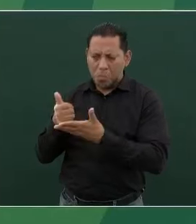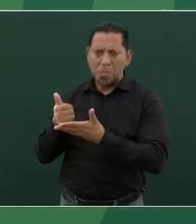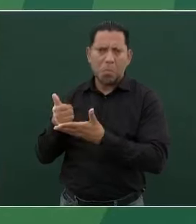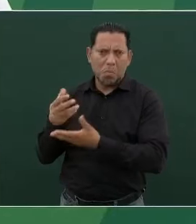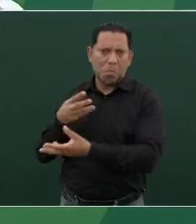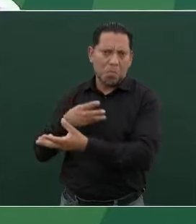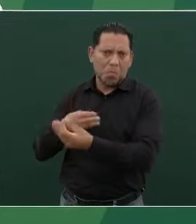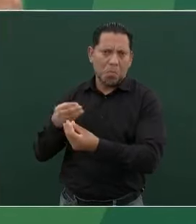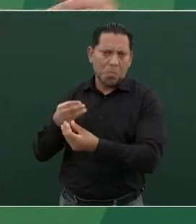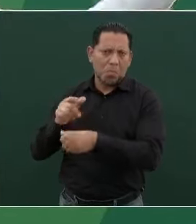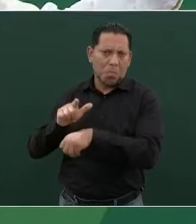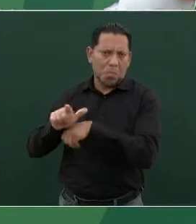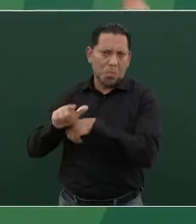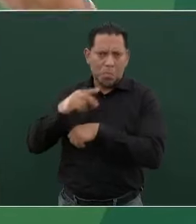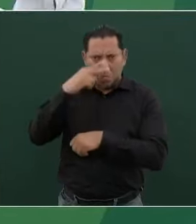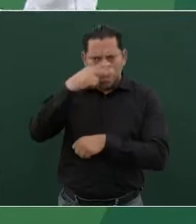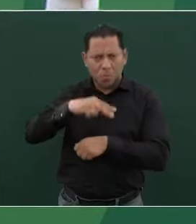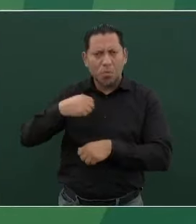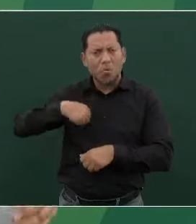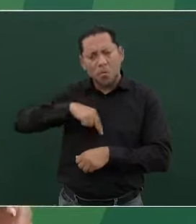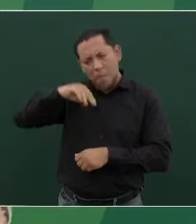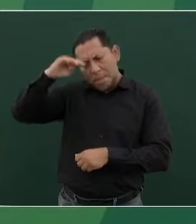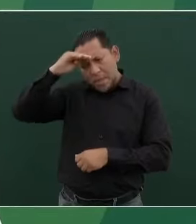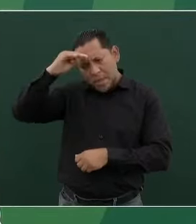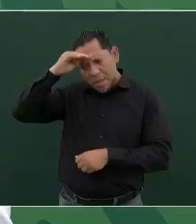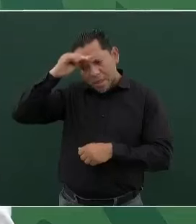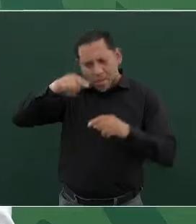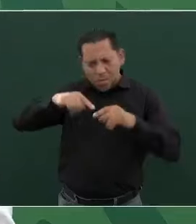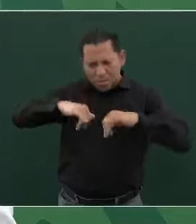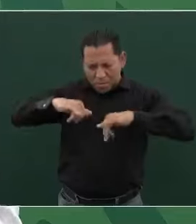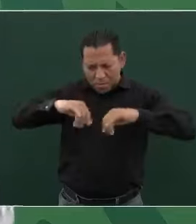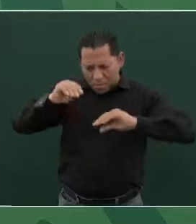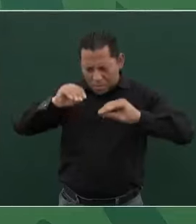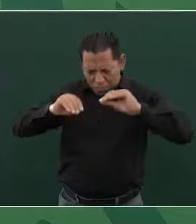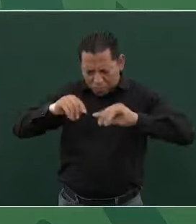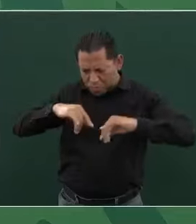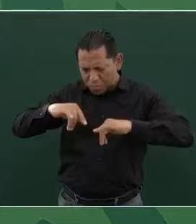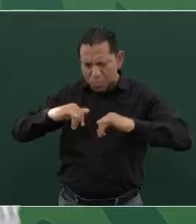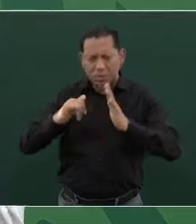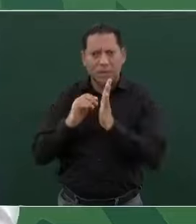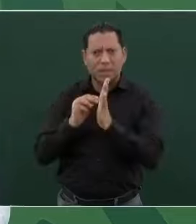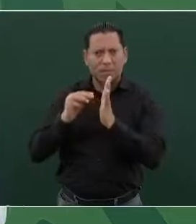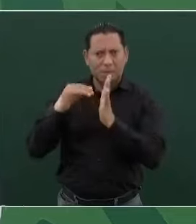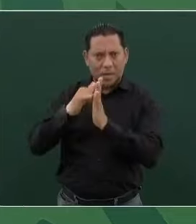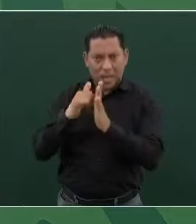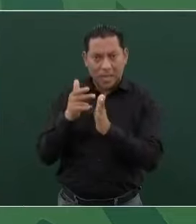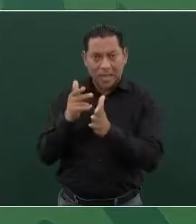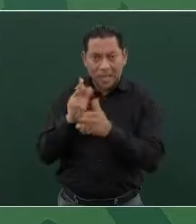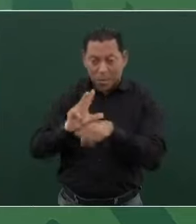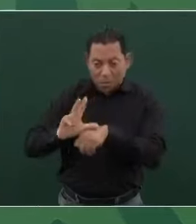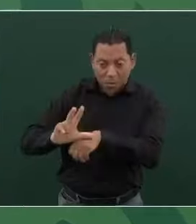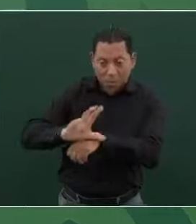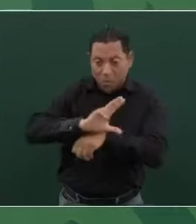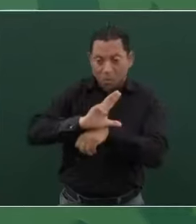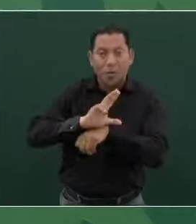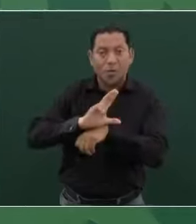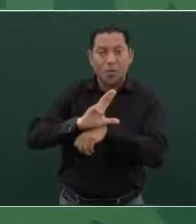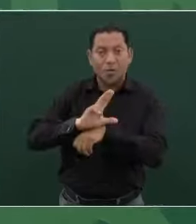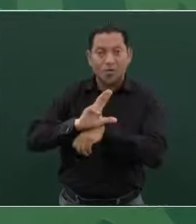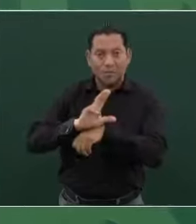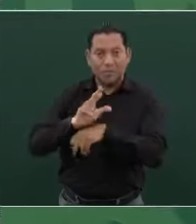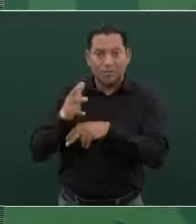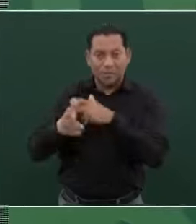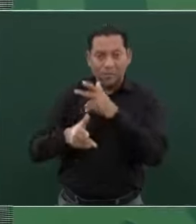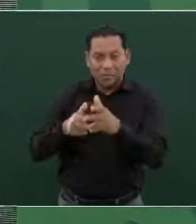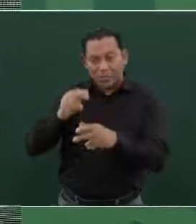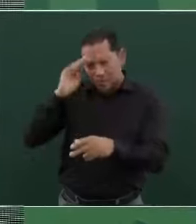de que el trazo del Tren Maya se fuera por toda